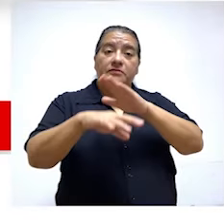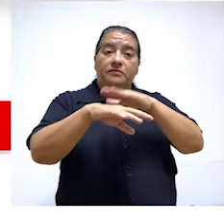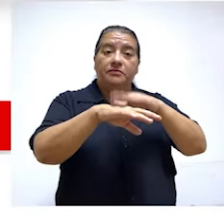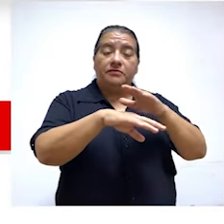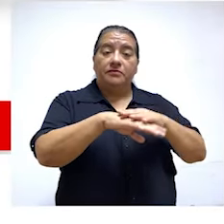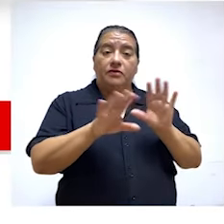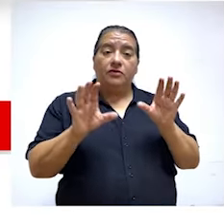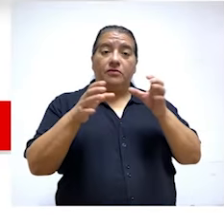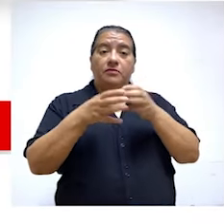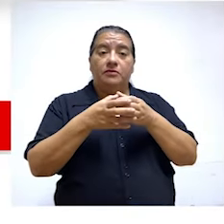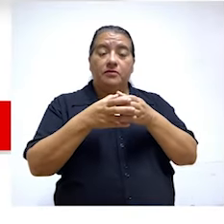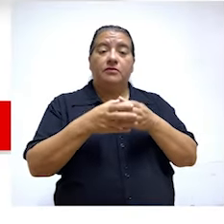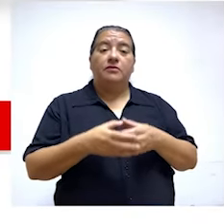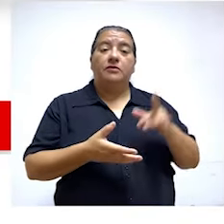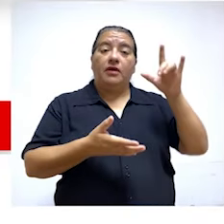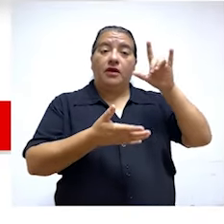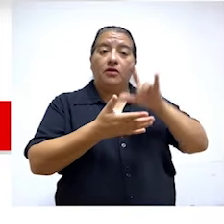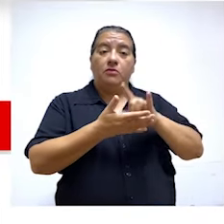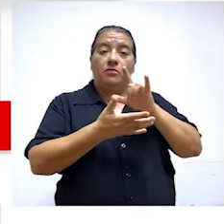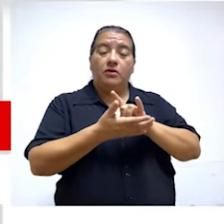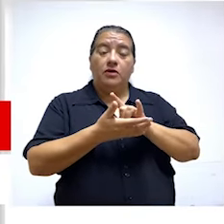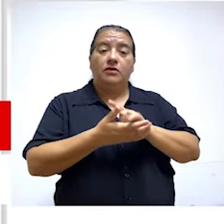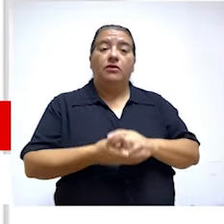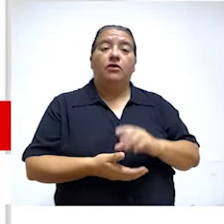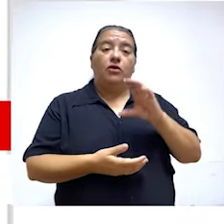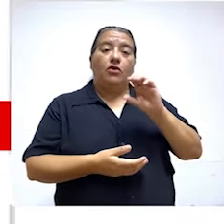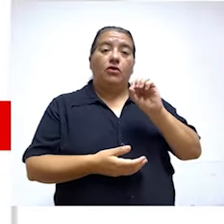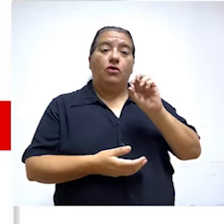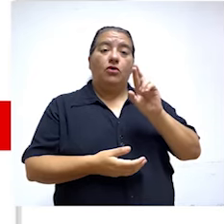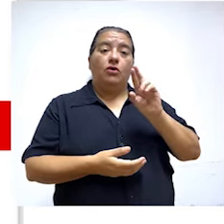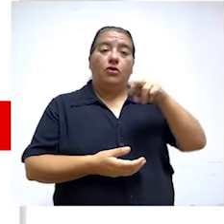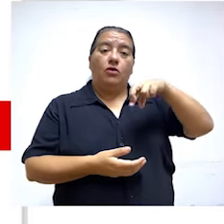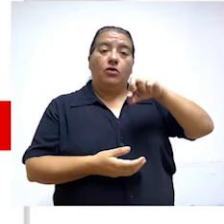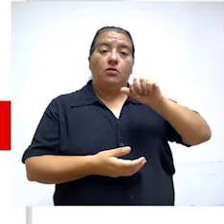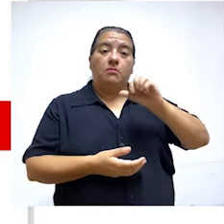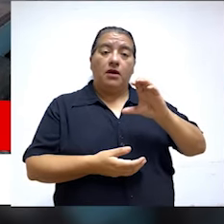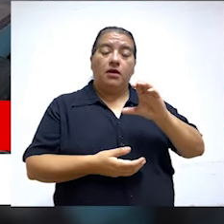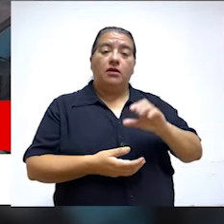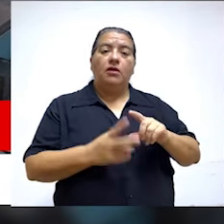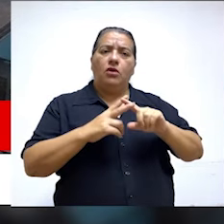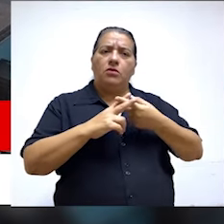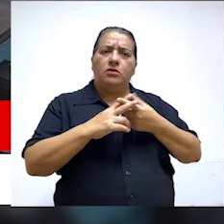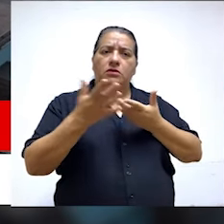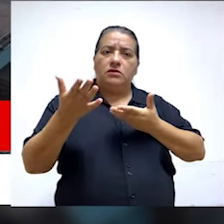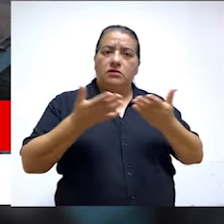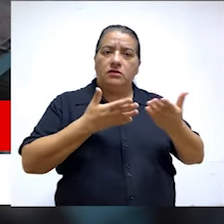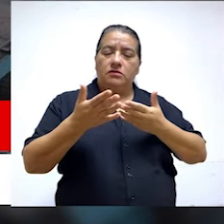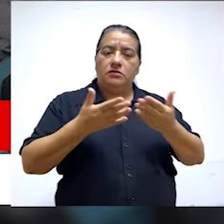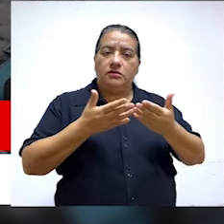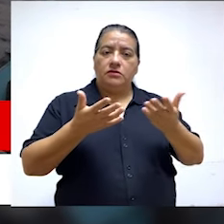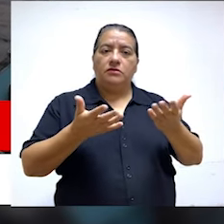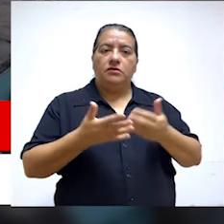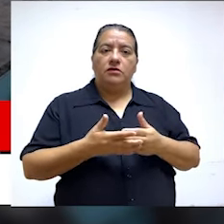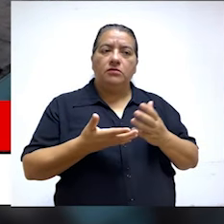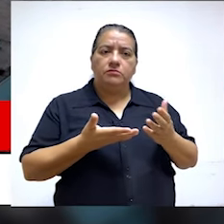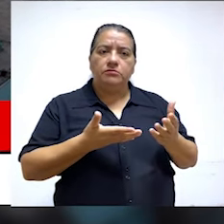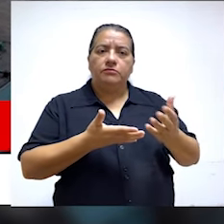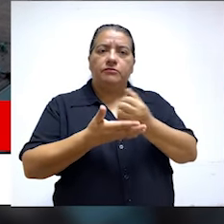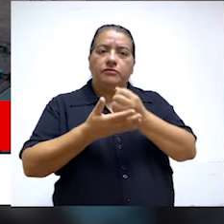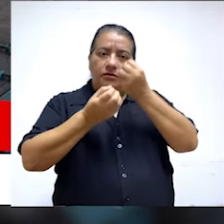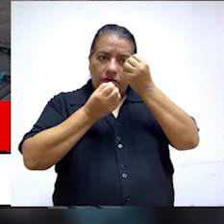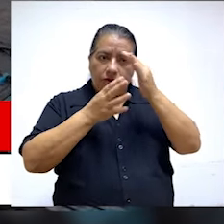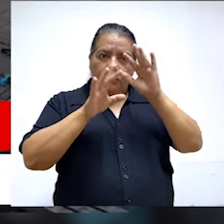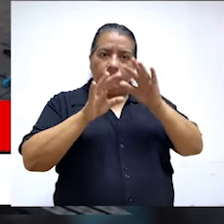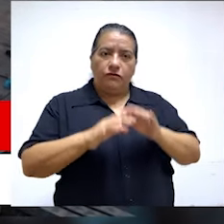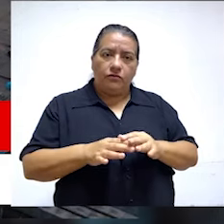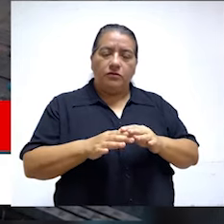Notificamos a la Corporación Peruana de Aeropuertos y Aviación Comercial, CORPAC, sobre el inicio de un servicio relacionado a la